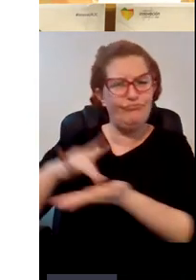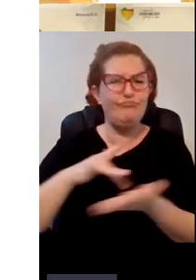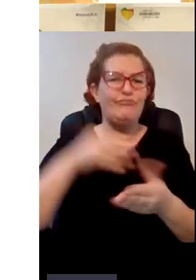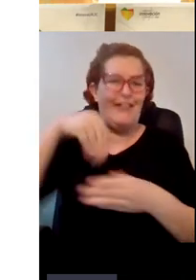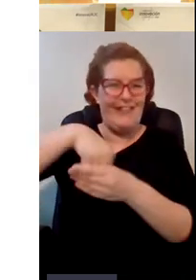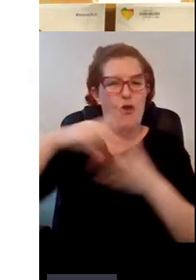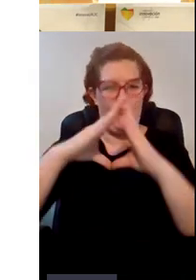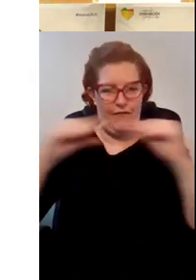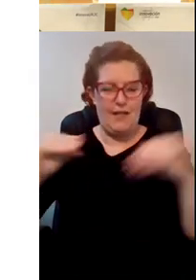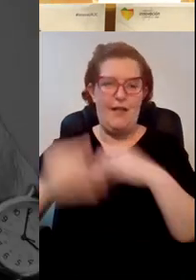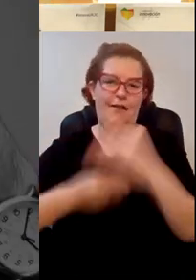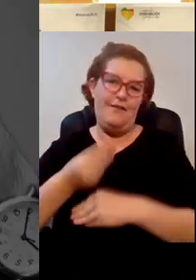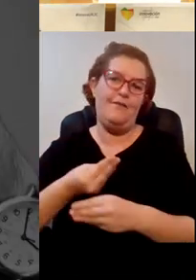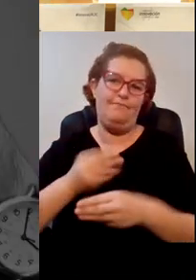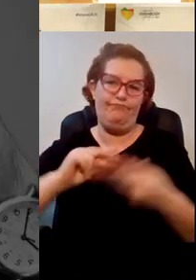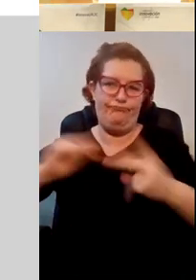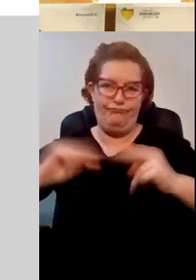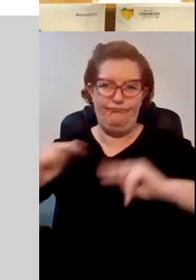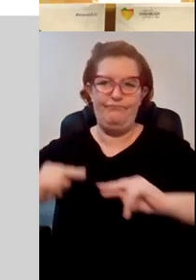universidad.